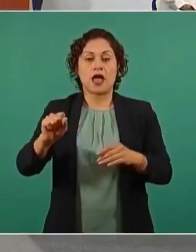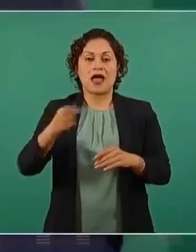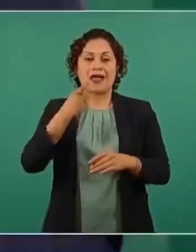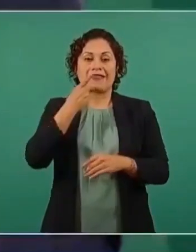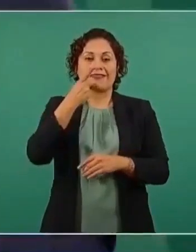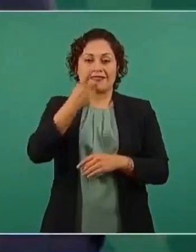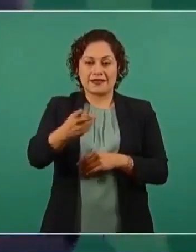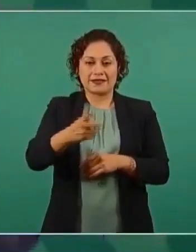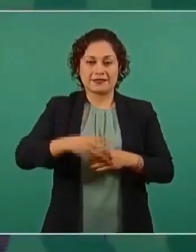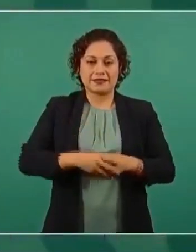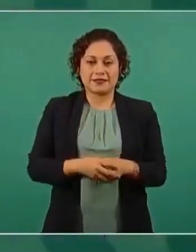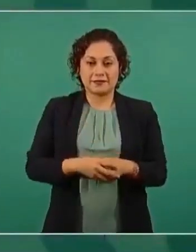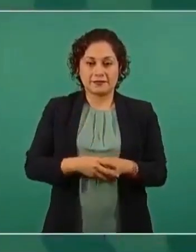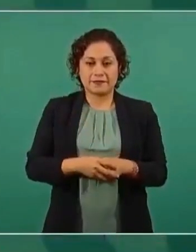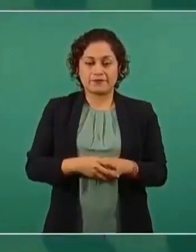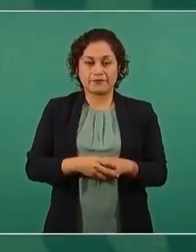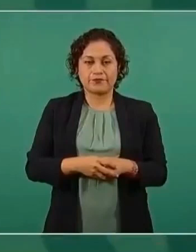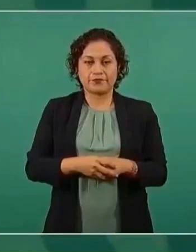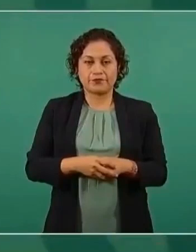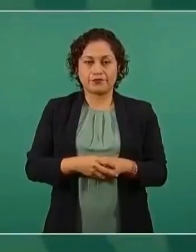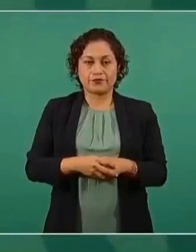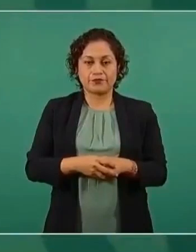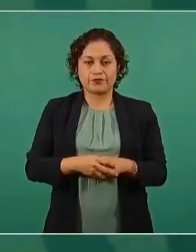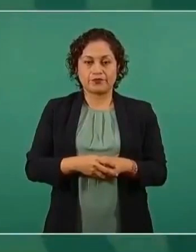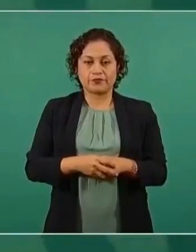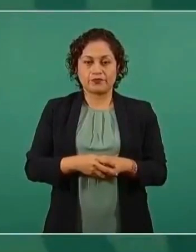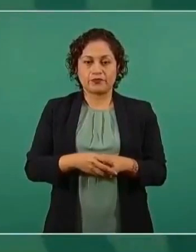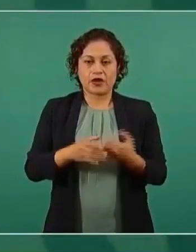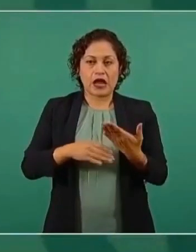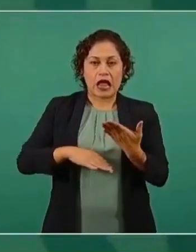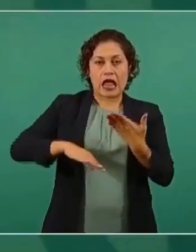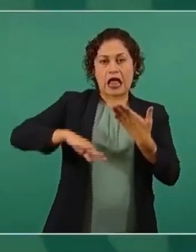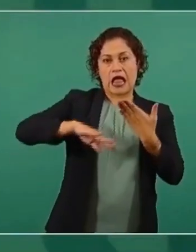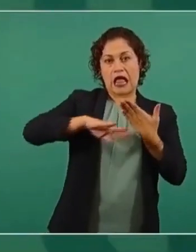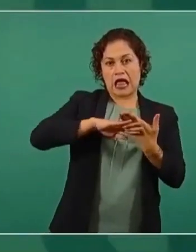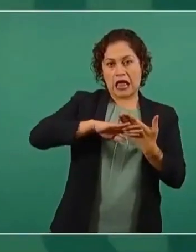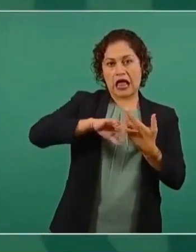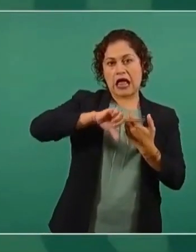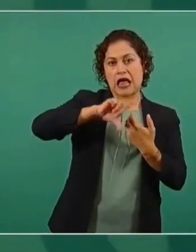a manejar las becas.